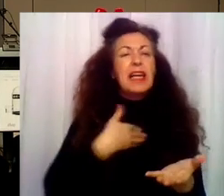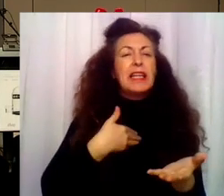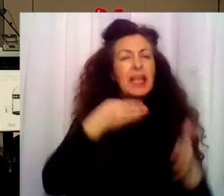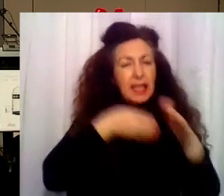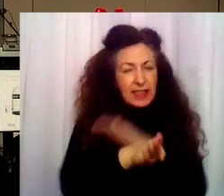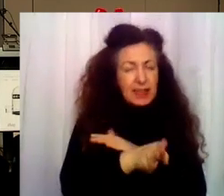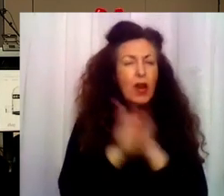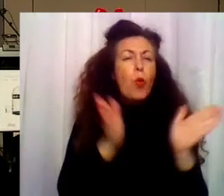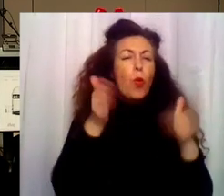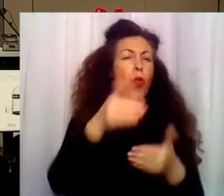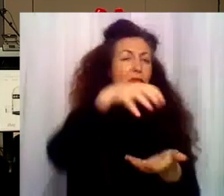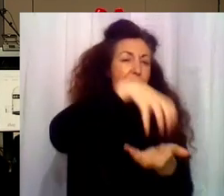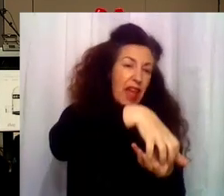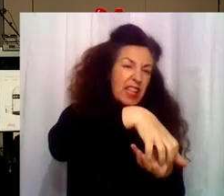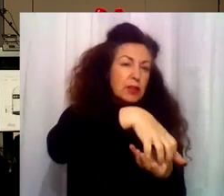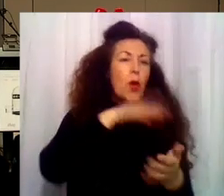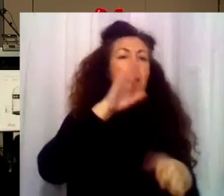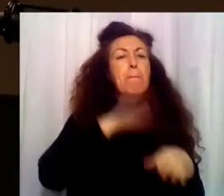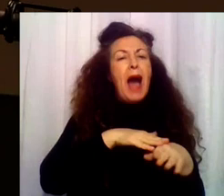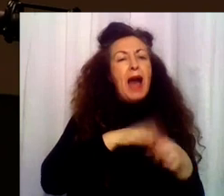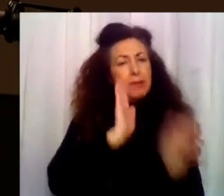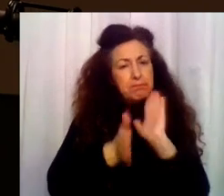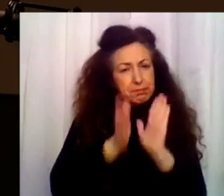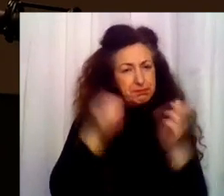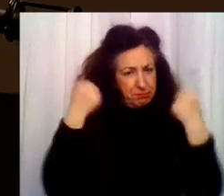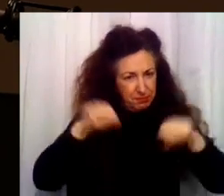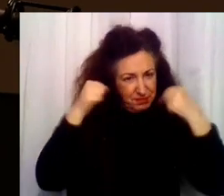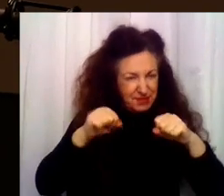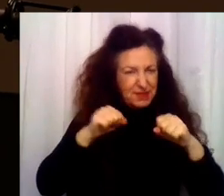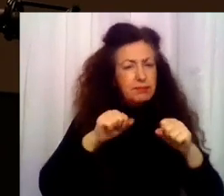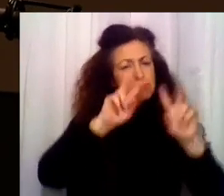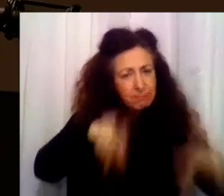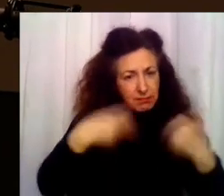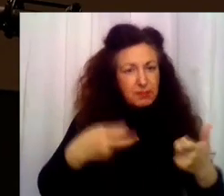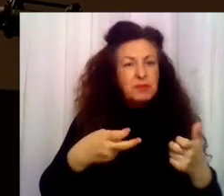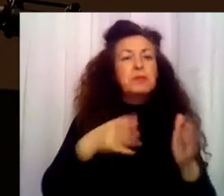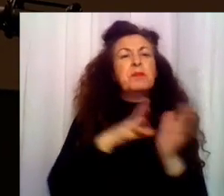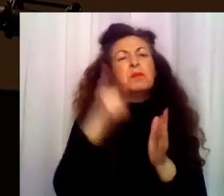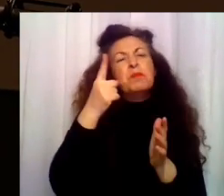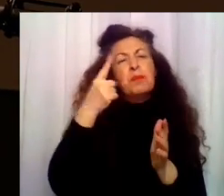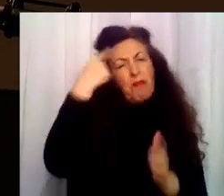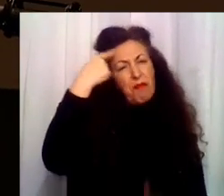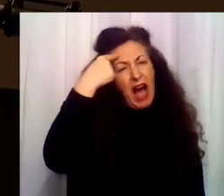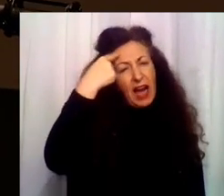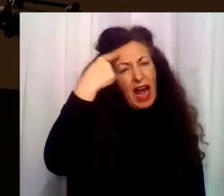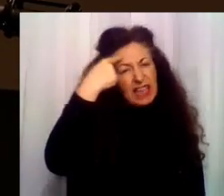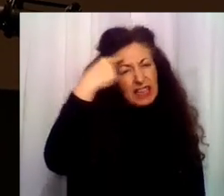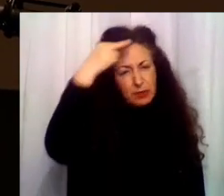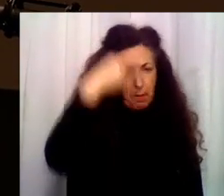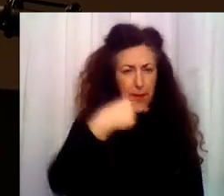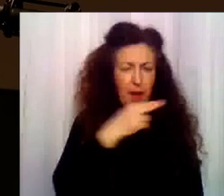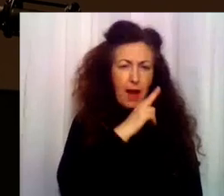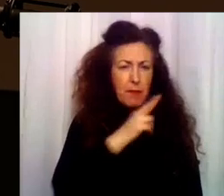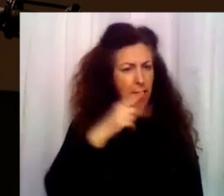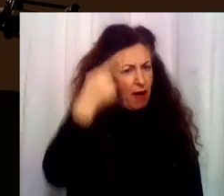fanatismo paternal y maternal, con un estado que protege a niños y pretende rehabilitar a los padres como ciudadanos. A veces lo que